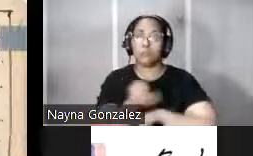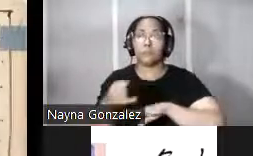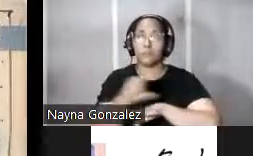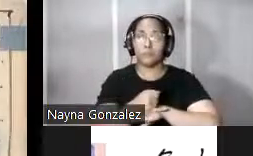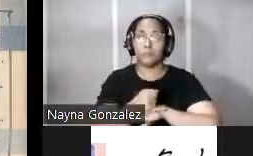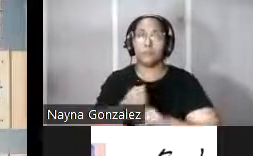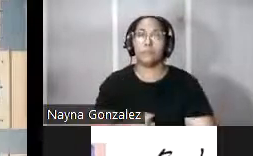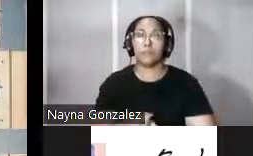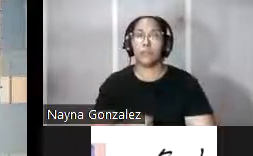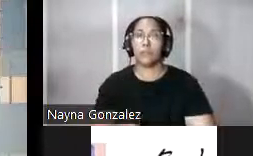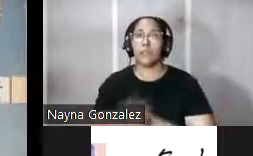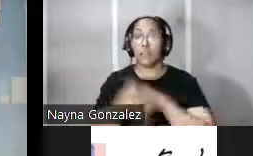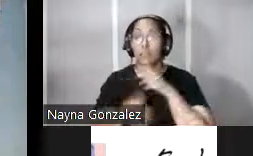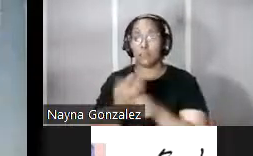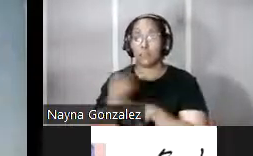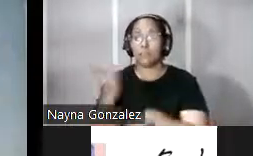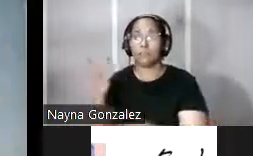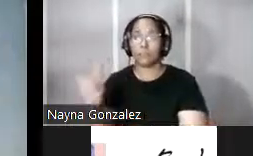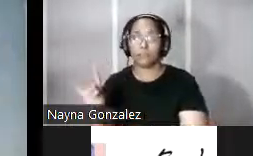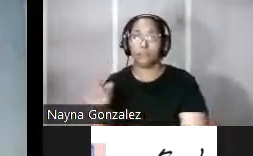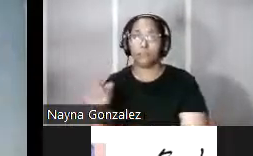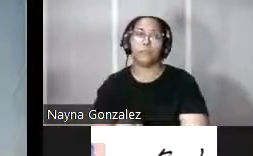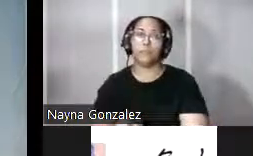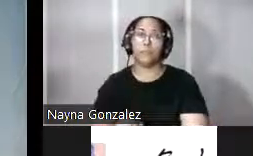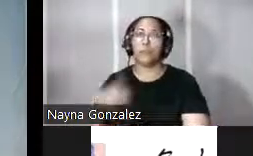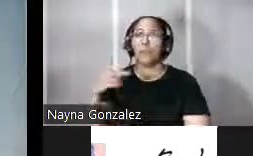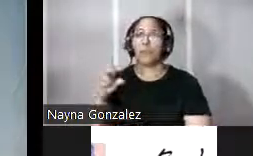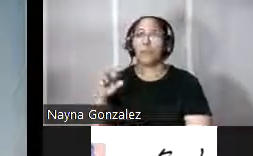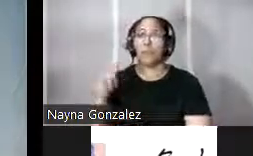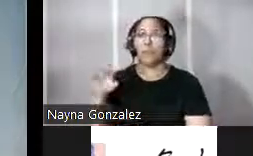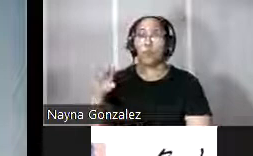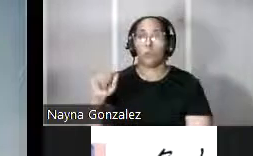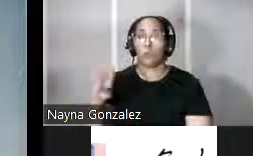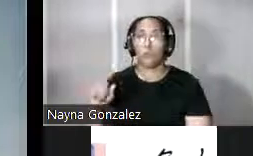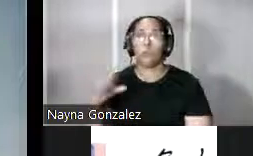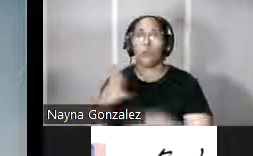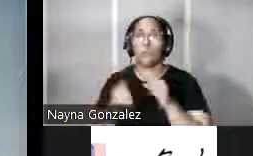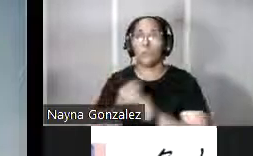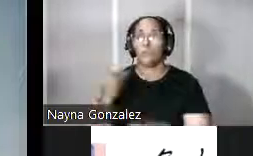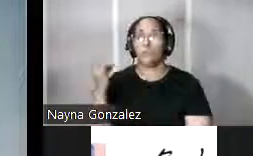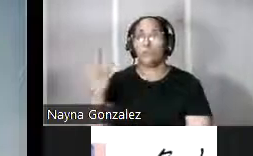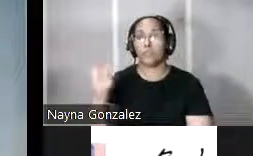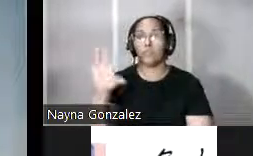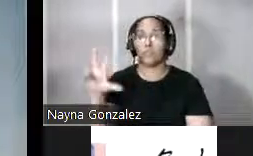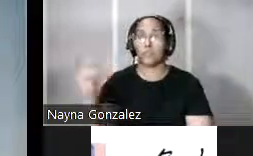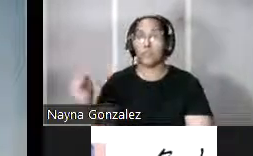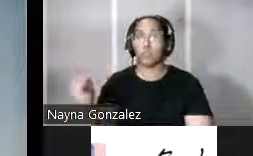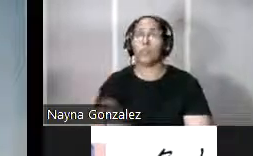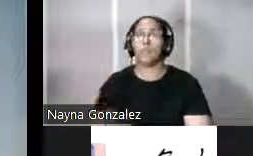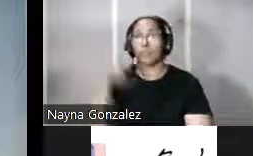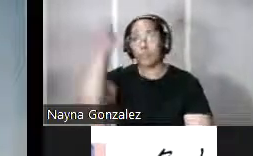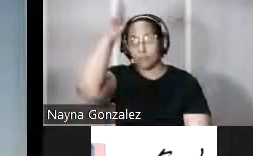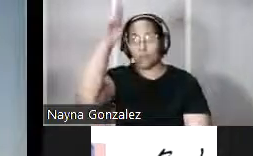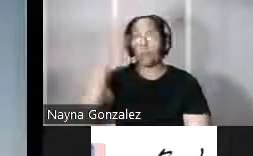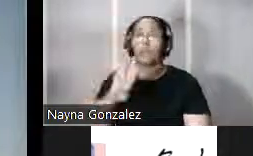mediados del siglo XVIII tras la toma de Portobelo de 1739 la toma de Cartagena de Indias del 41